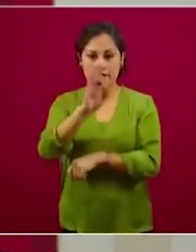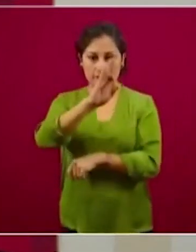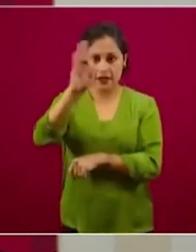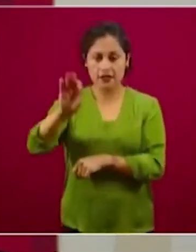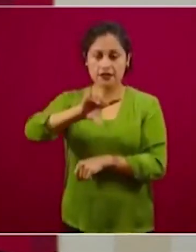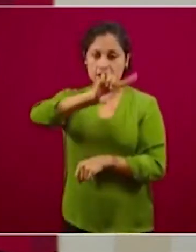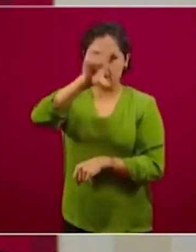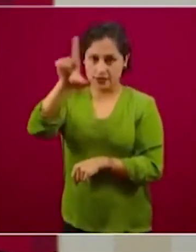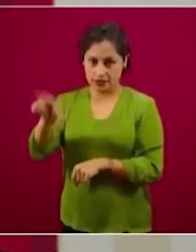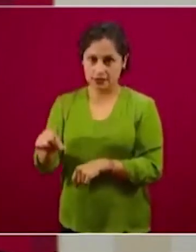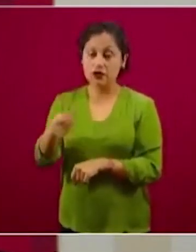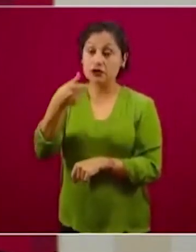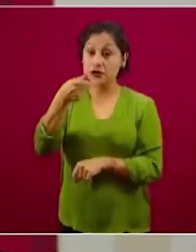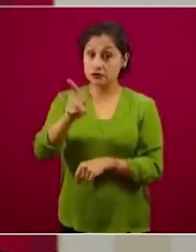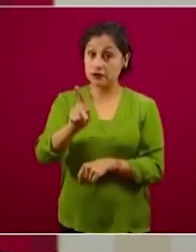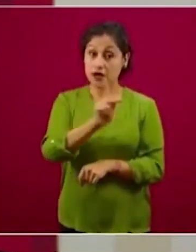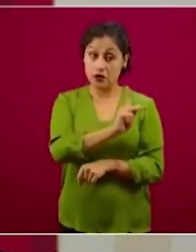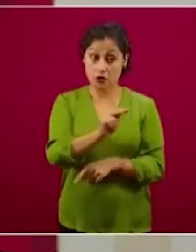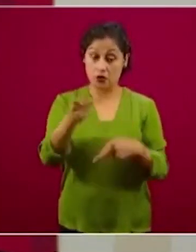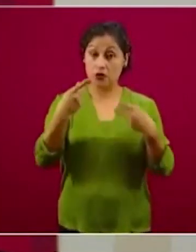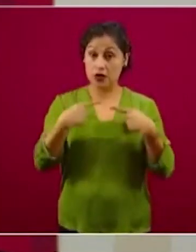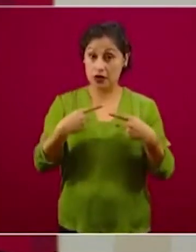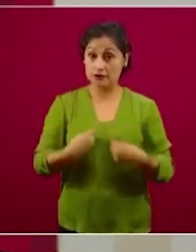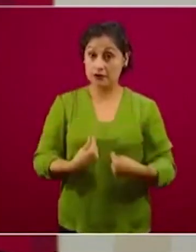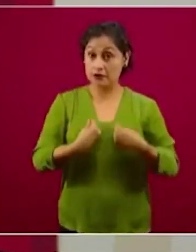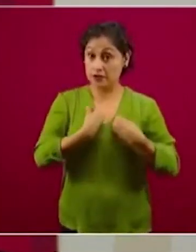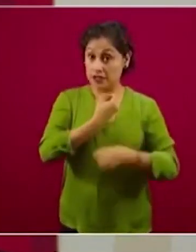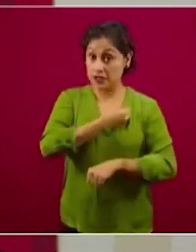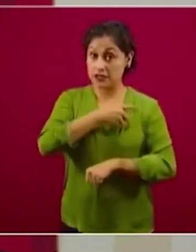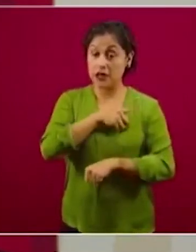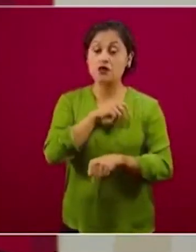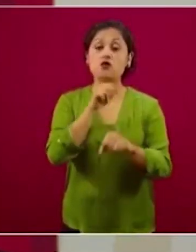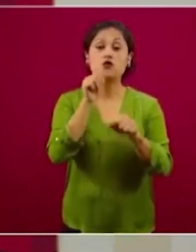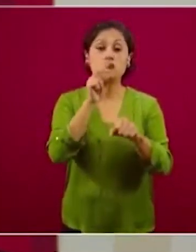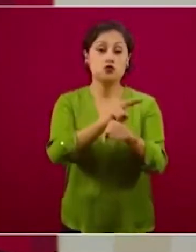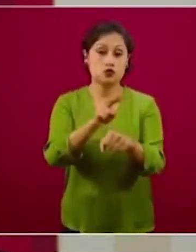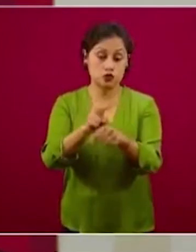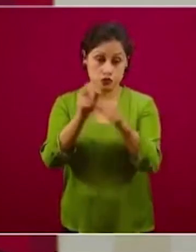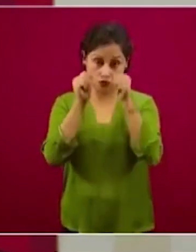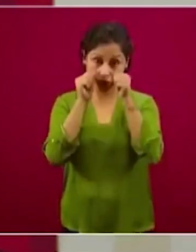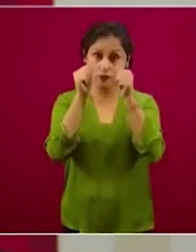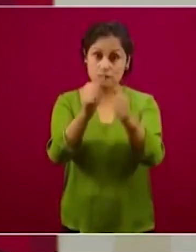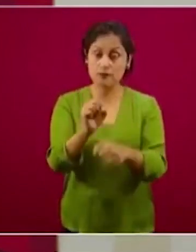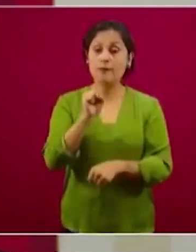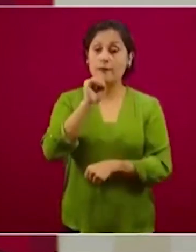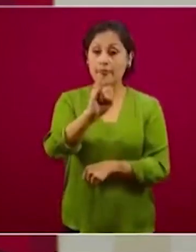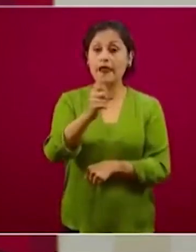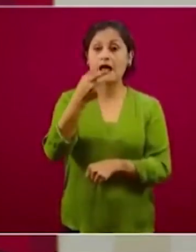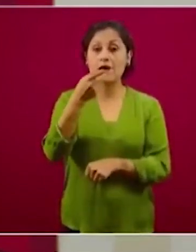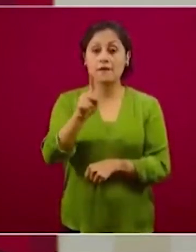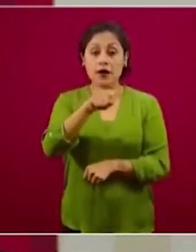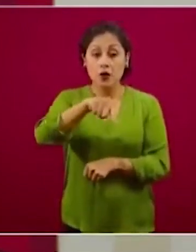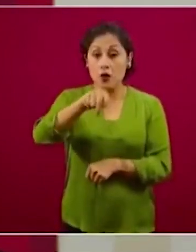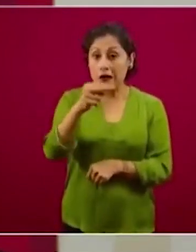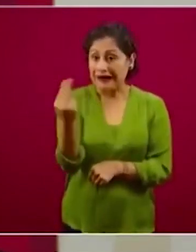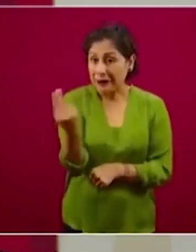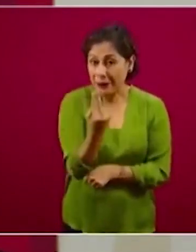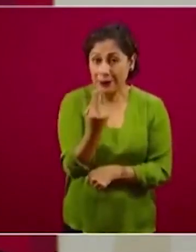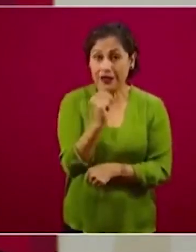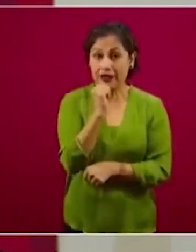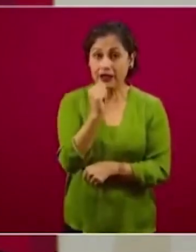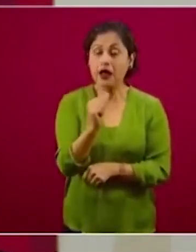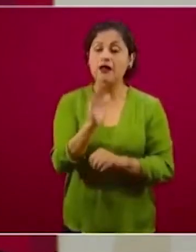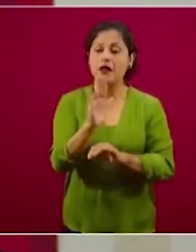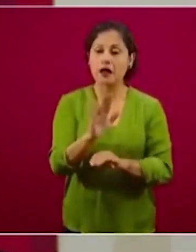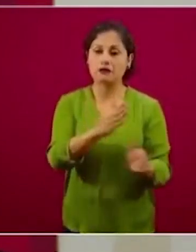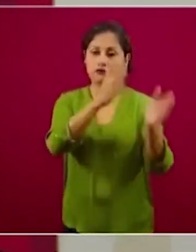desde luego la seguridad, la salud y la vida de las personas, pero para que haya espacios disponibles para la atención de COVID. Y llegado